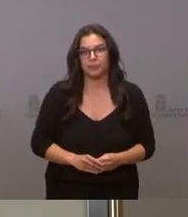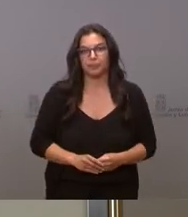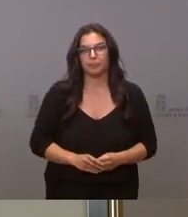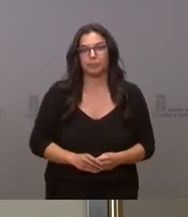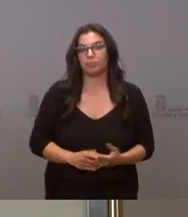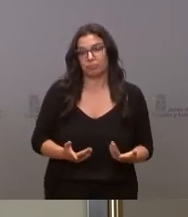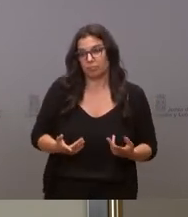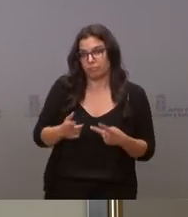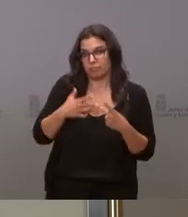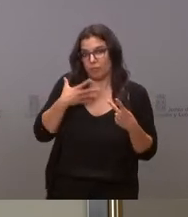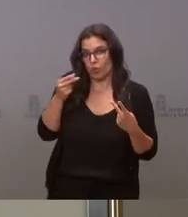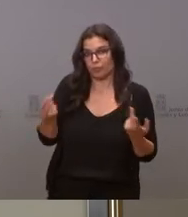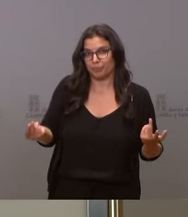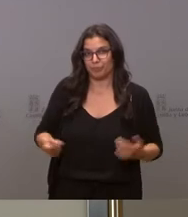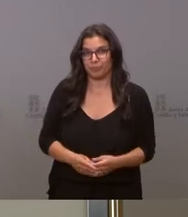evidentemente